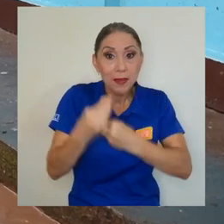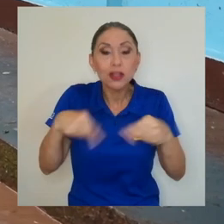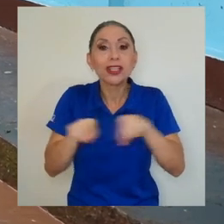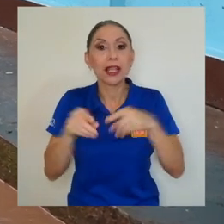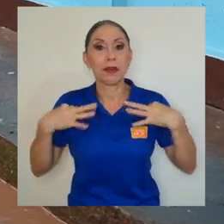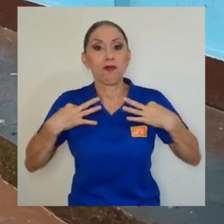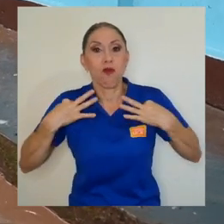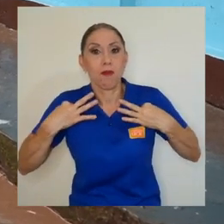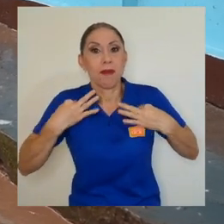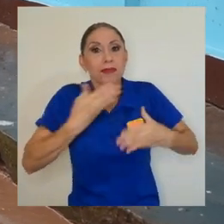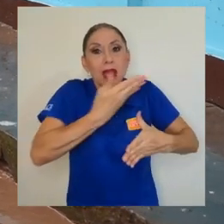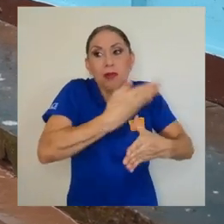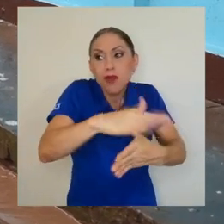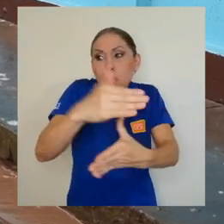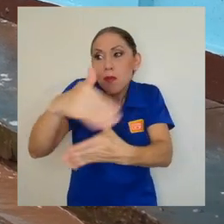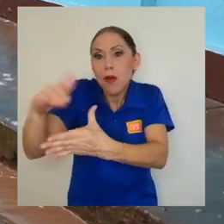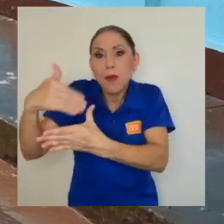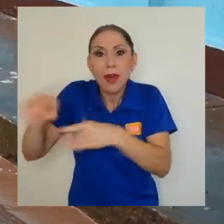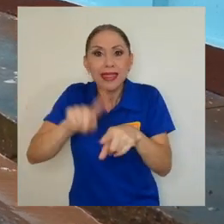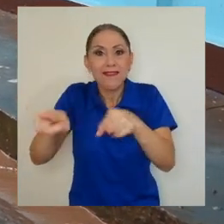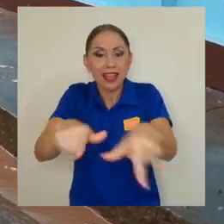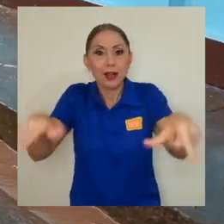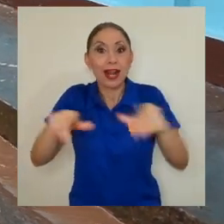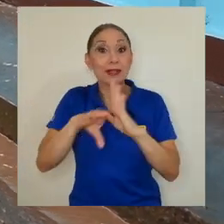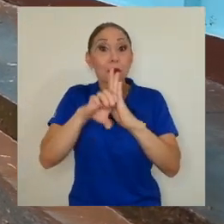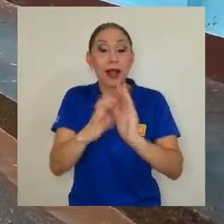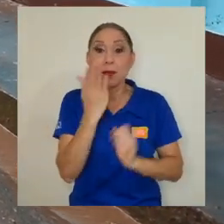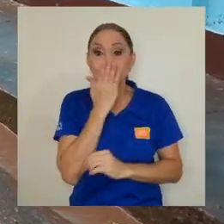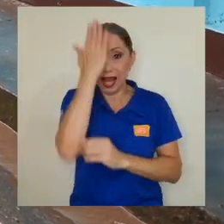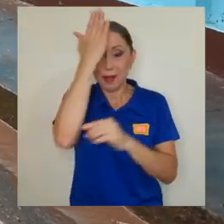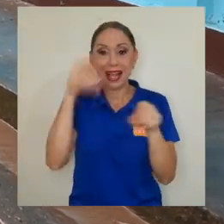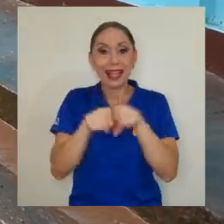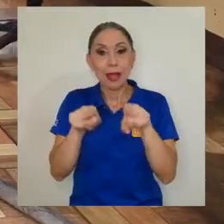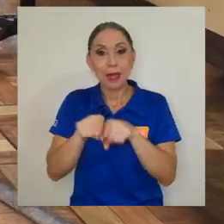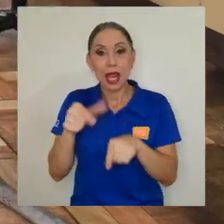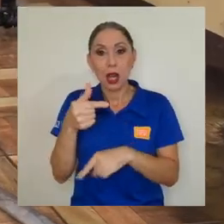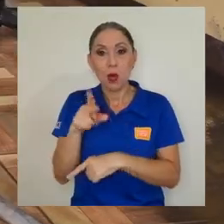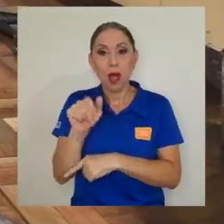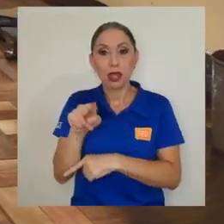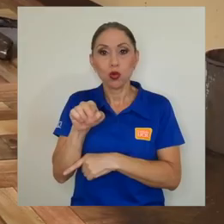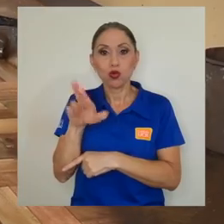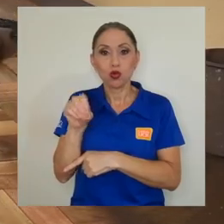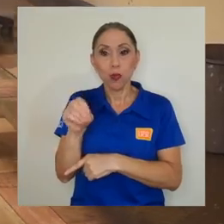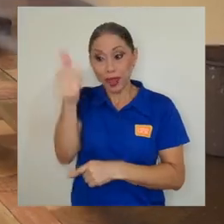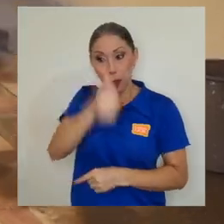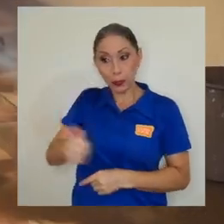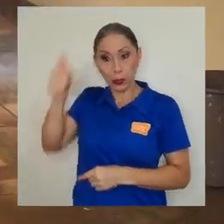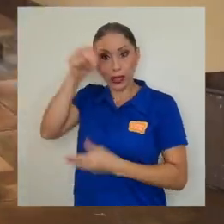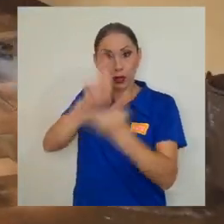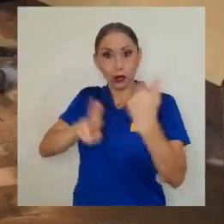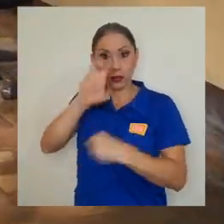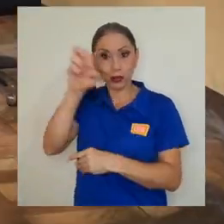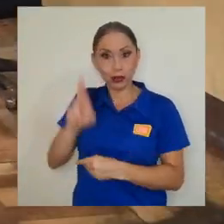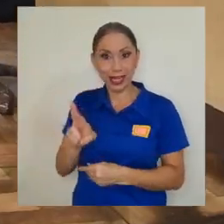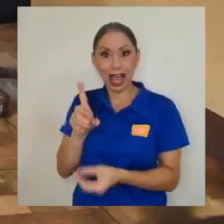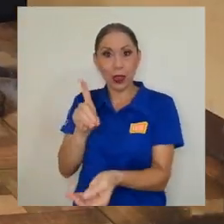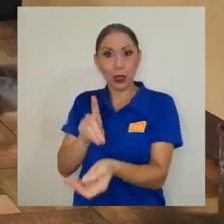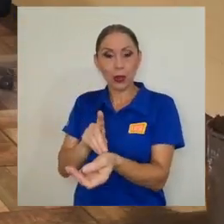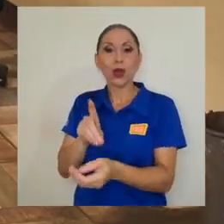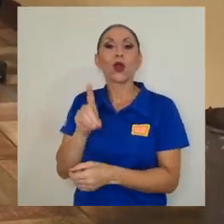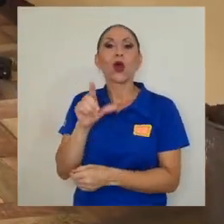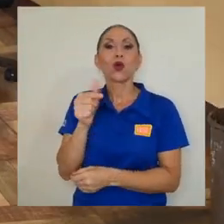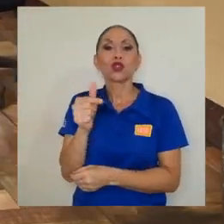para su distribución en varias zonas del país como Talamanca y Guatuso. El rector de la Universidad de Costa Rica, Gustavo Gutiérrez